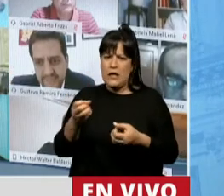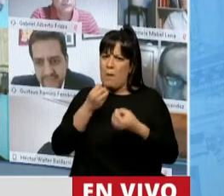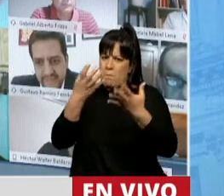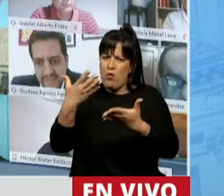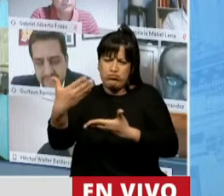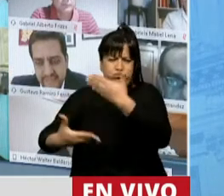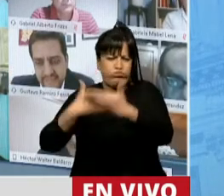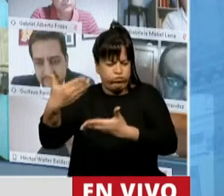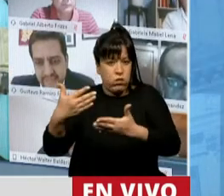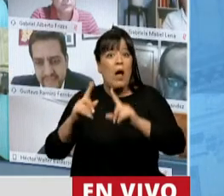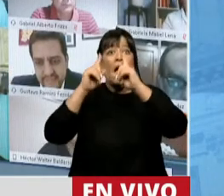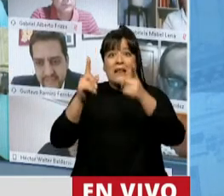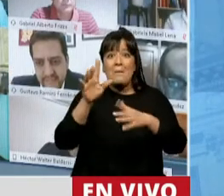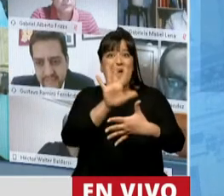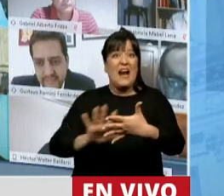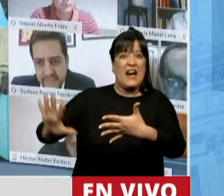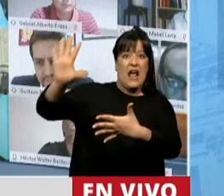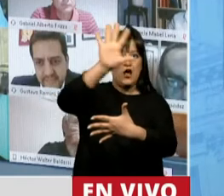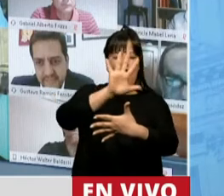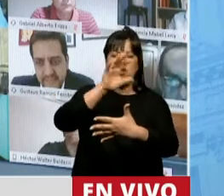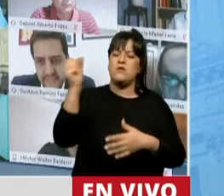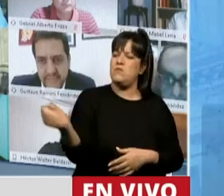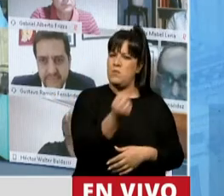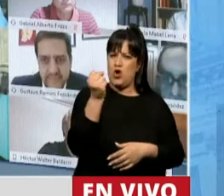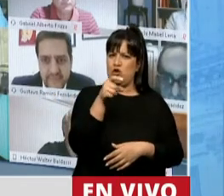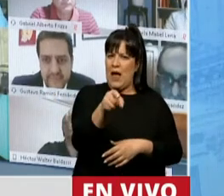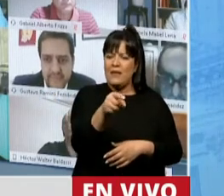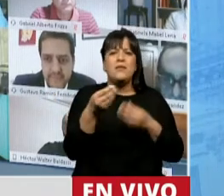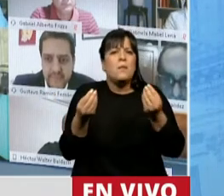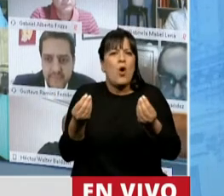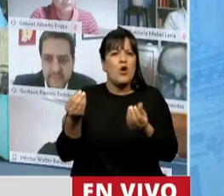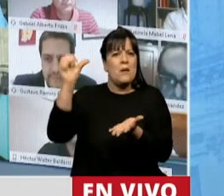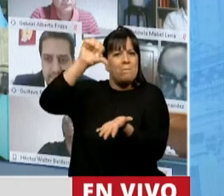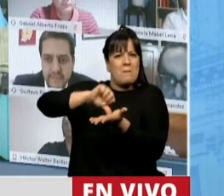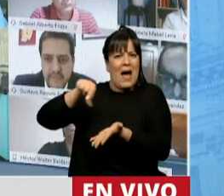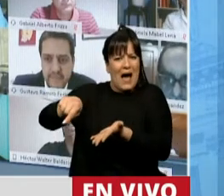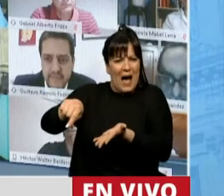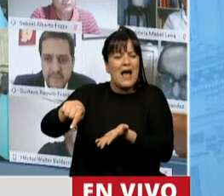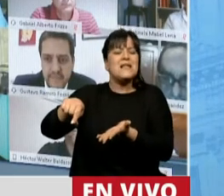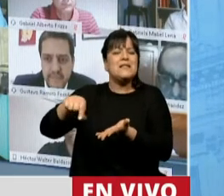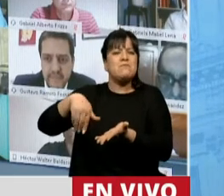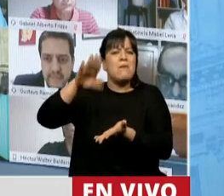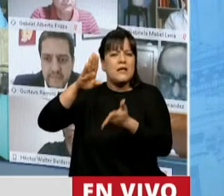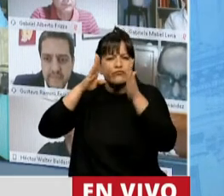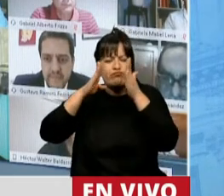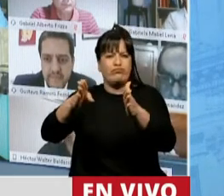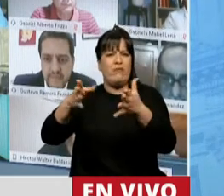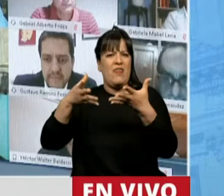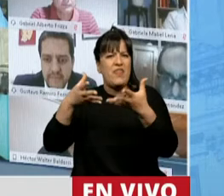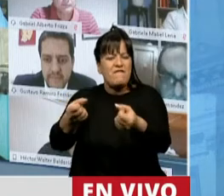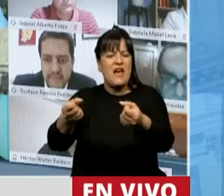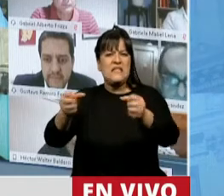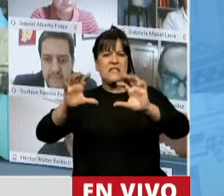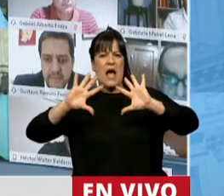significa para la región, teniendo en cuenta lo que supone el país a la hora de la defensa del medio ambiente, del